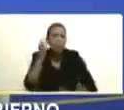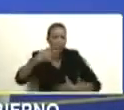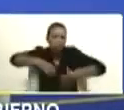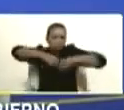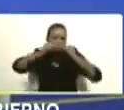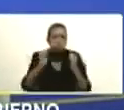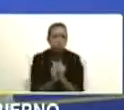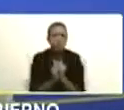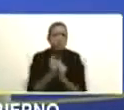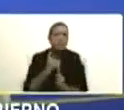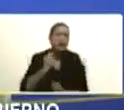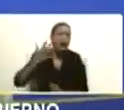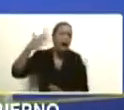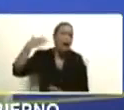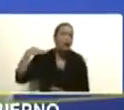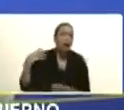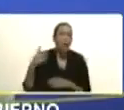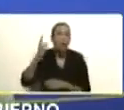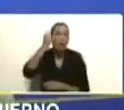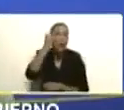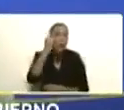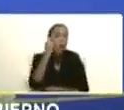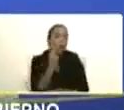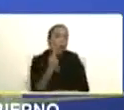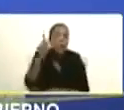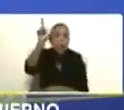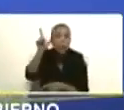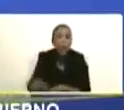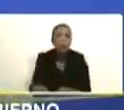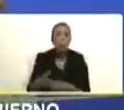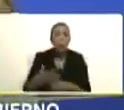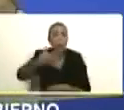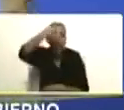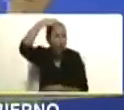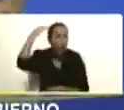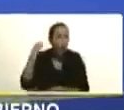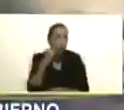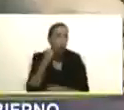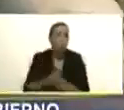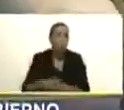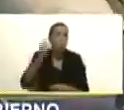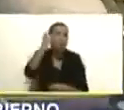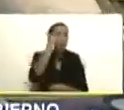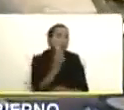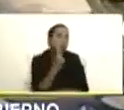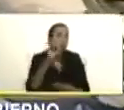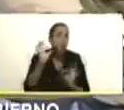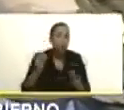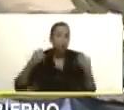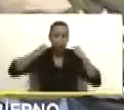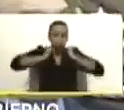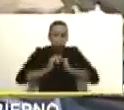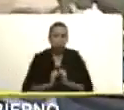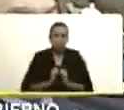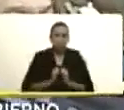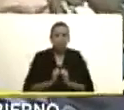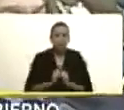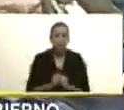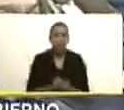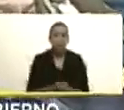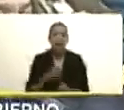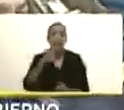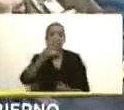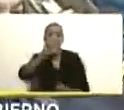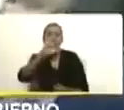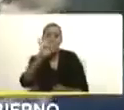por nuestro Bolívar, por nuestro gran Mariscal de Ayacucho, Antonio José de Sucre, por nuestro Rafael